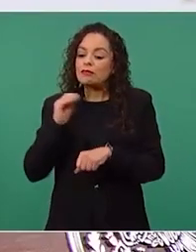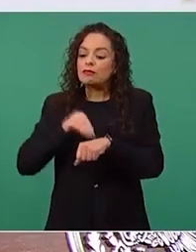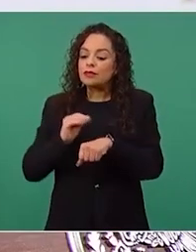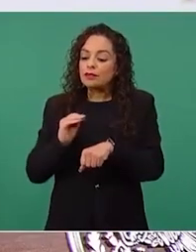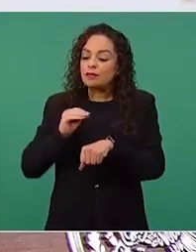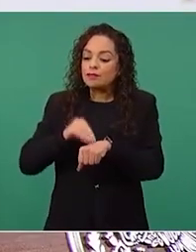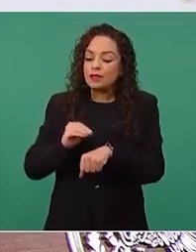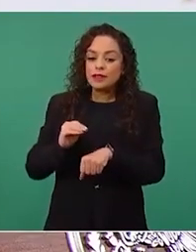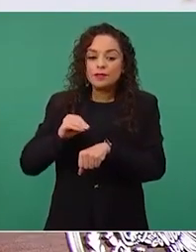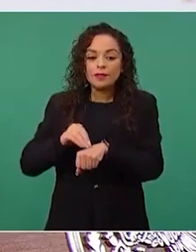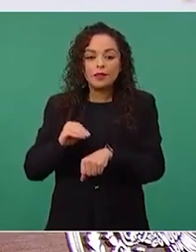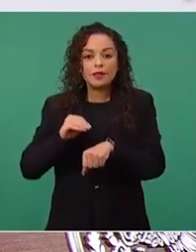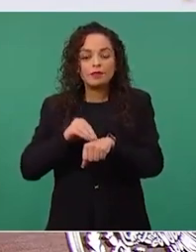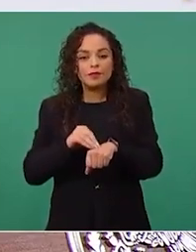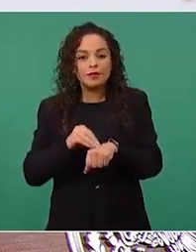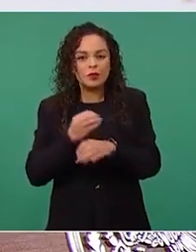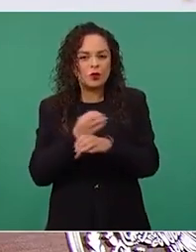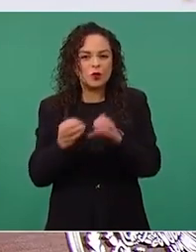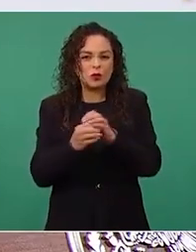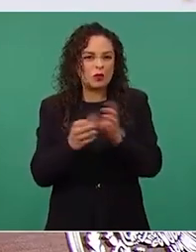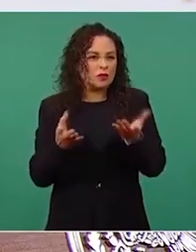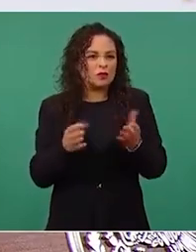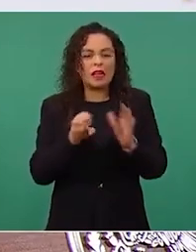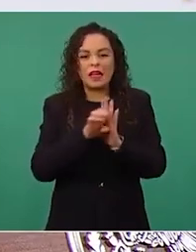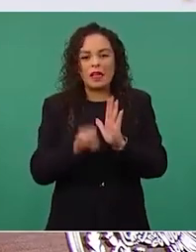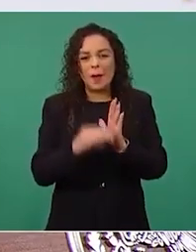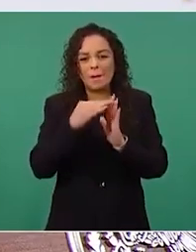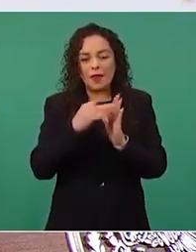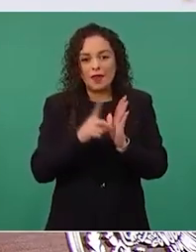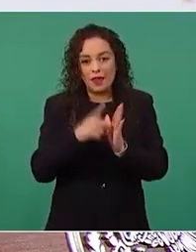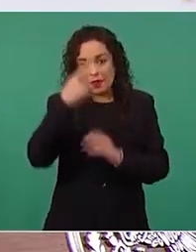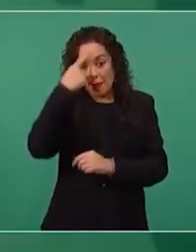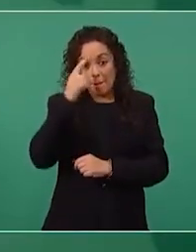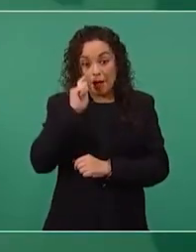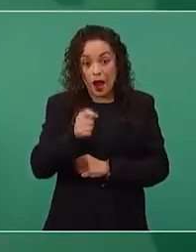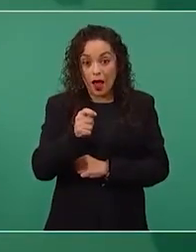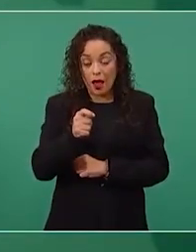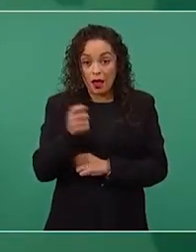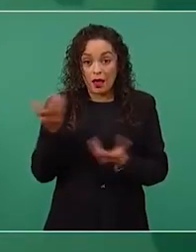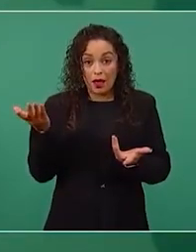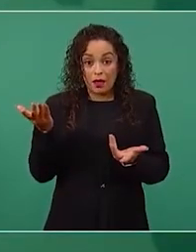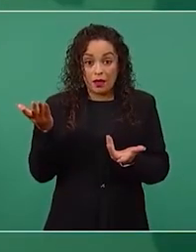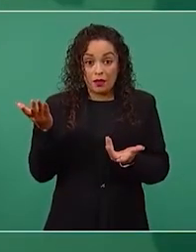para que los potentados dominen.